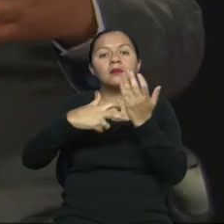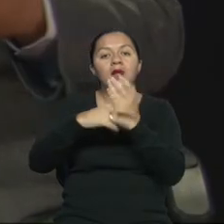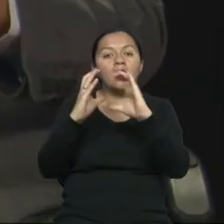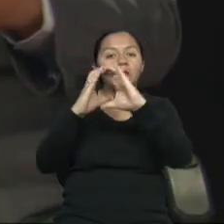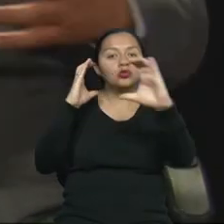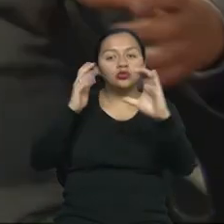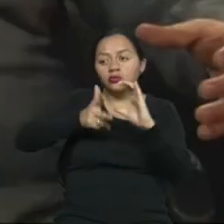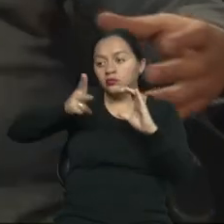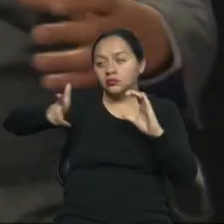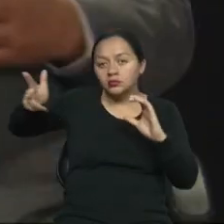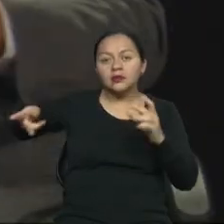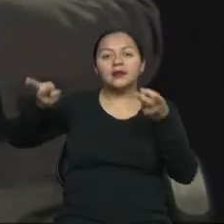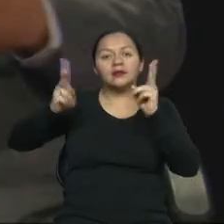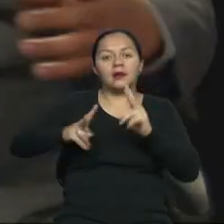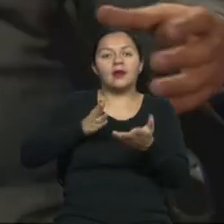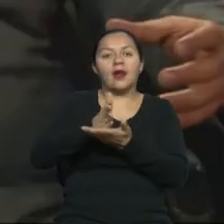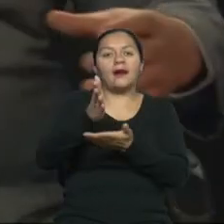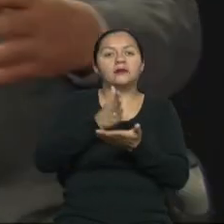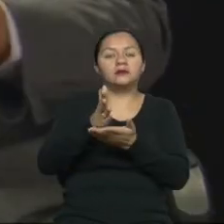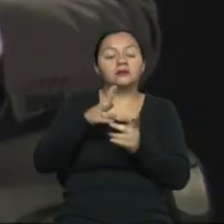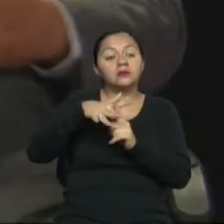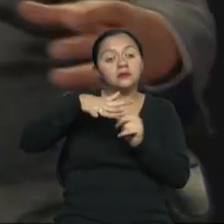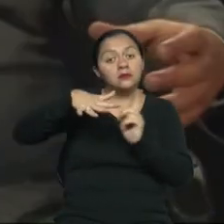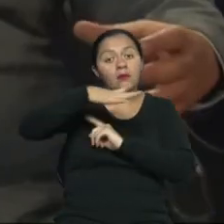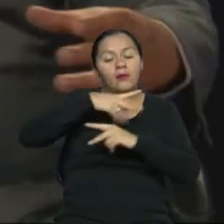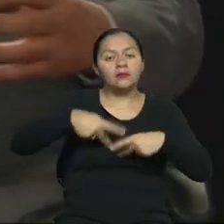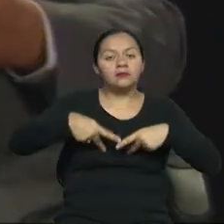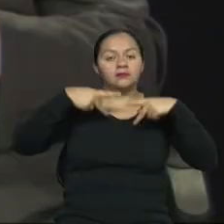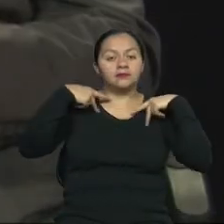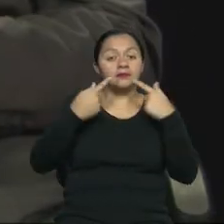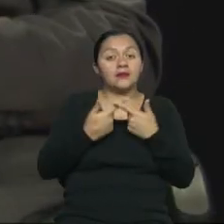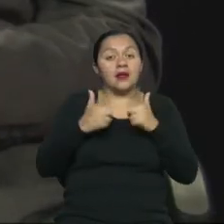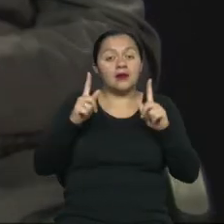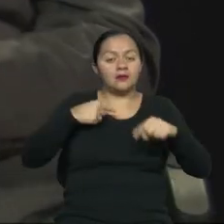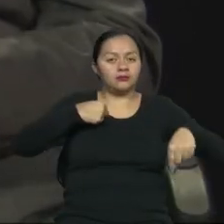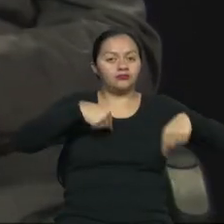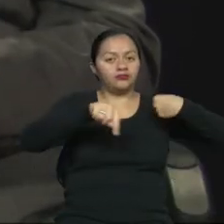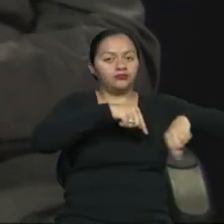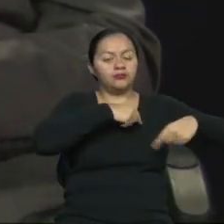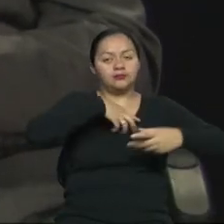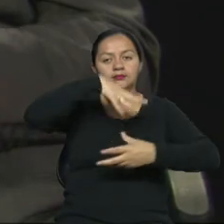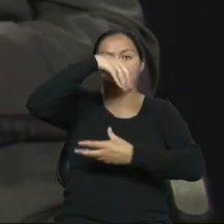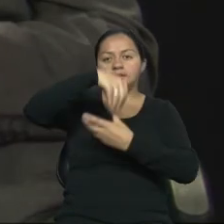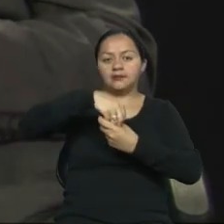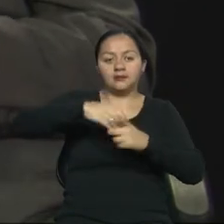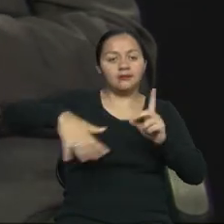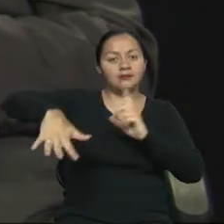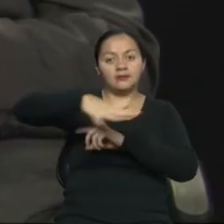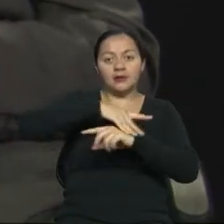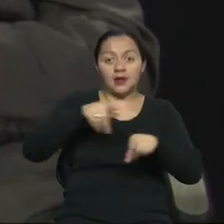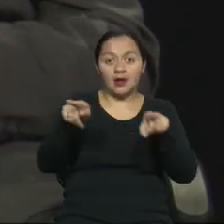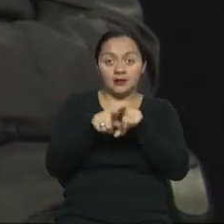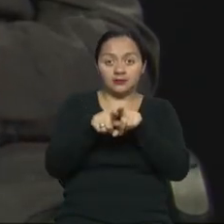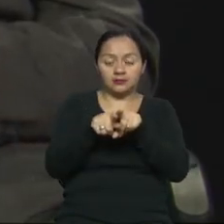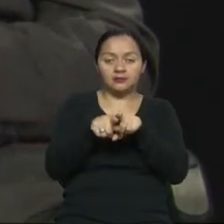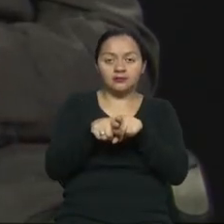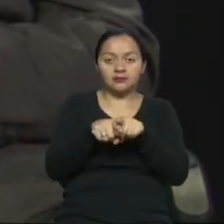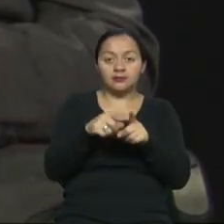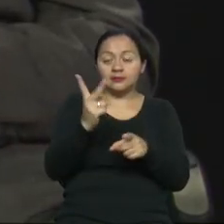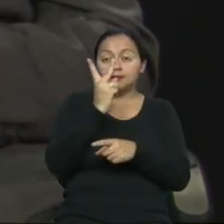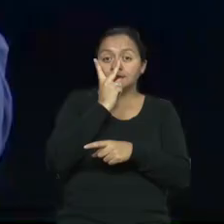mobiliario y obviamente accesibilidad, condiciones de accesibilidad y libre movilidad en el interior y en espacios comunes. Habría que revisar al